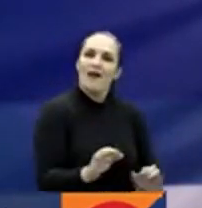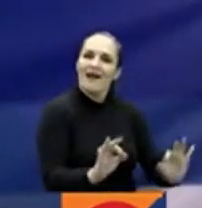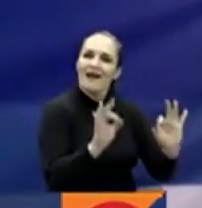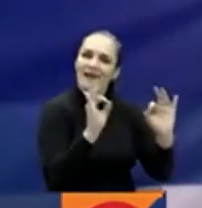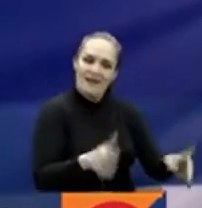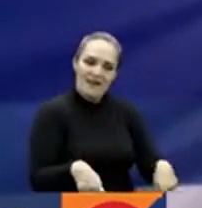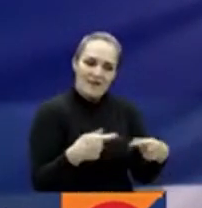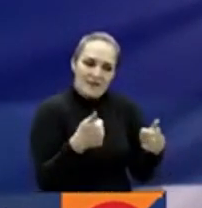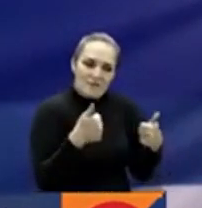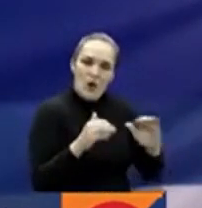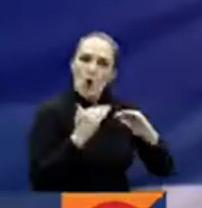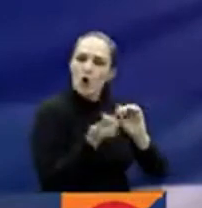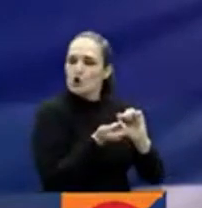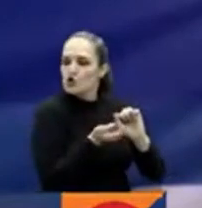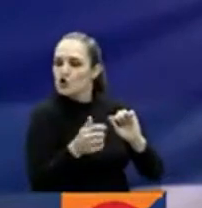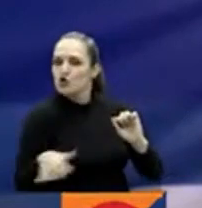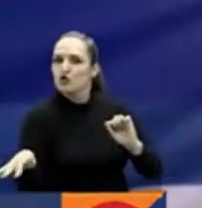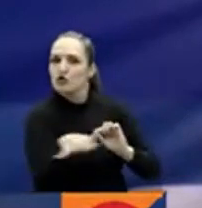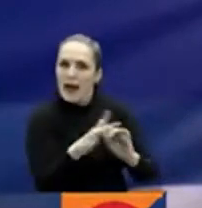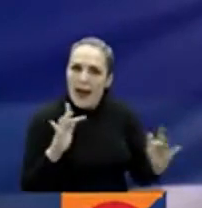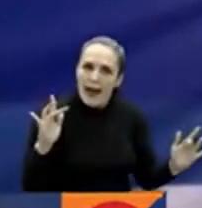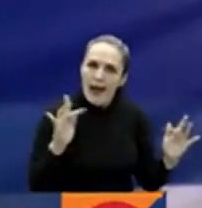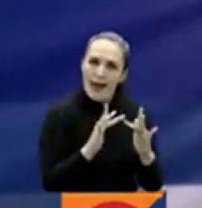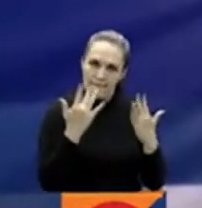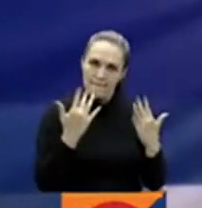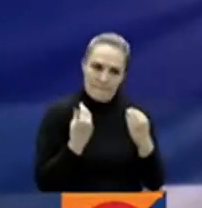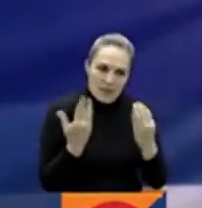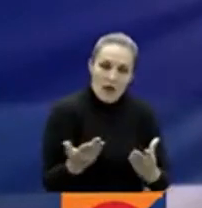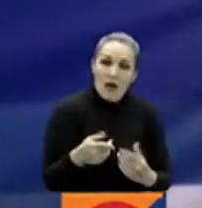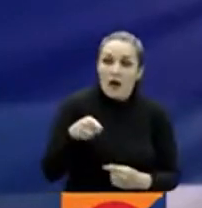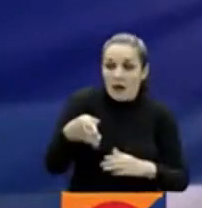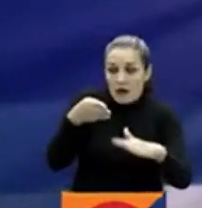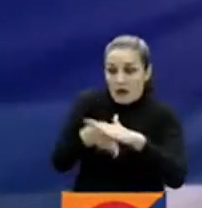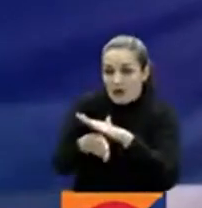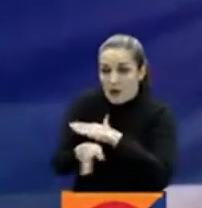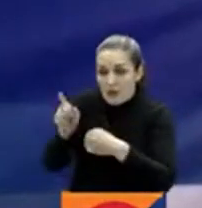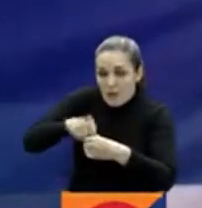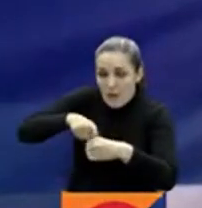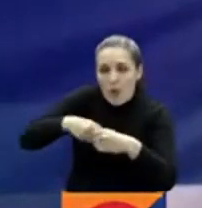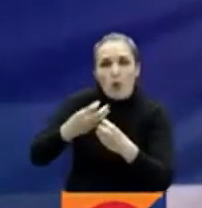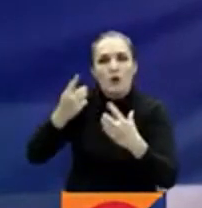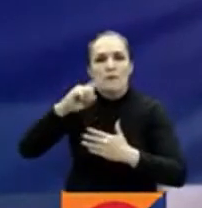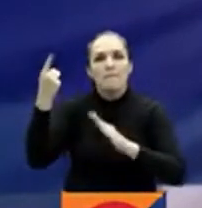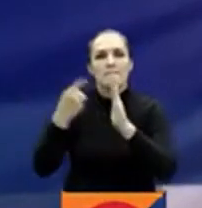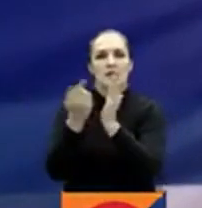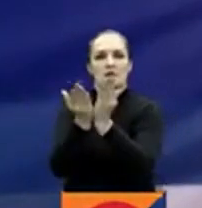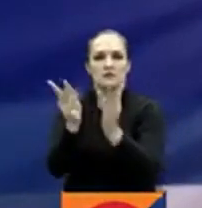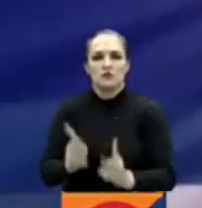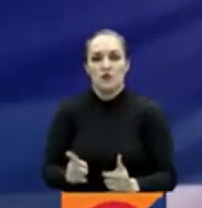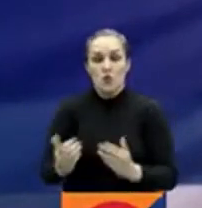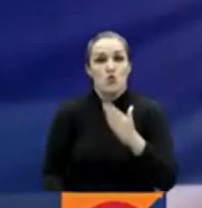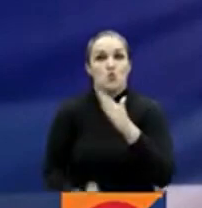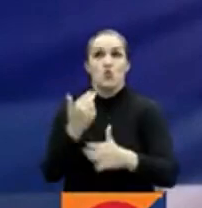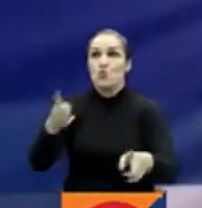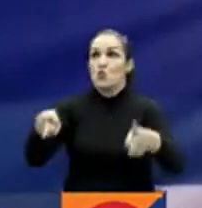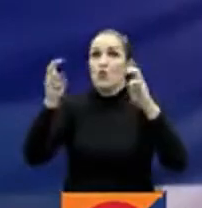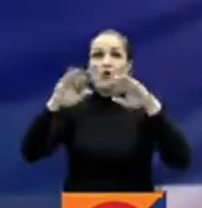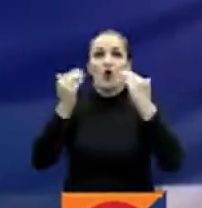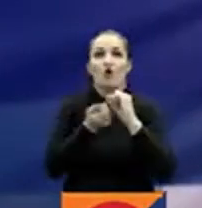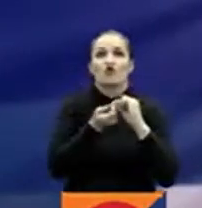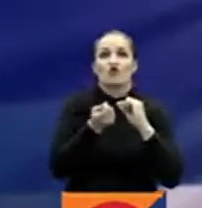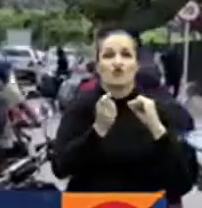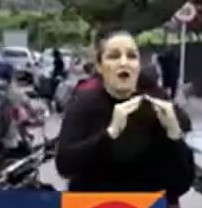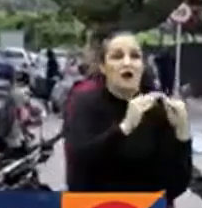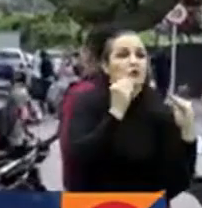de vida y en lo que significa que más de mil estudiantes cuenten con un colegio nuevo y cercano